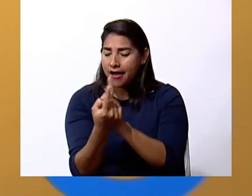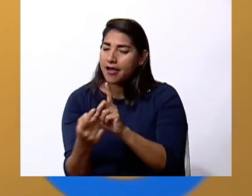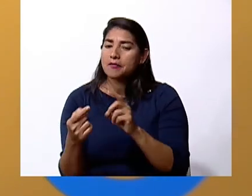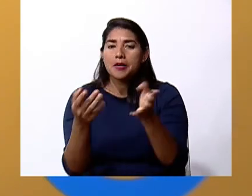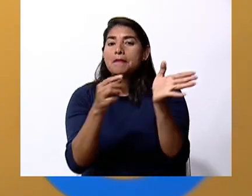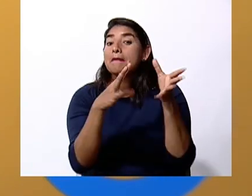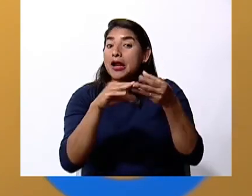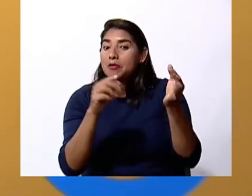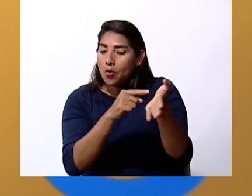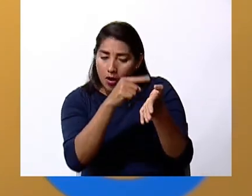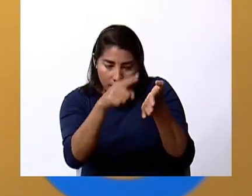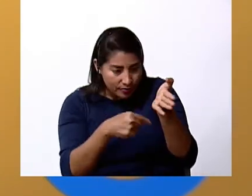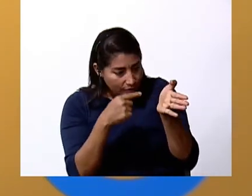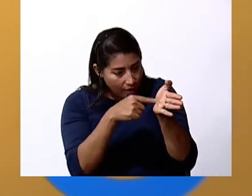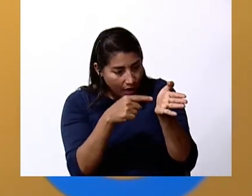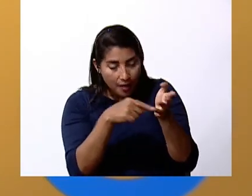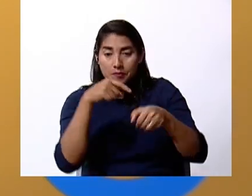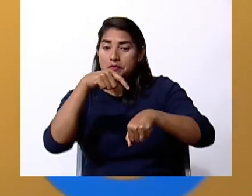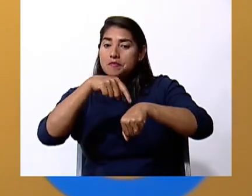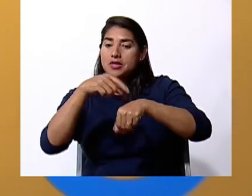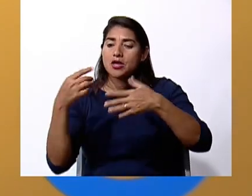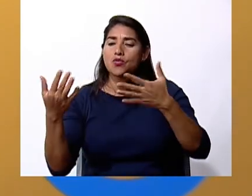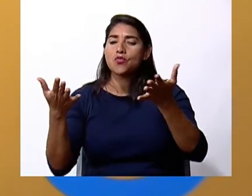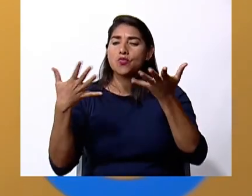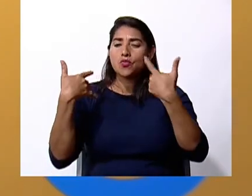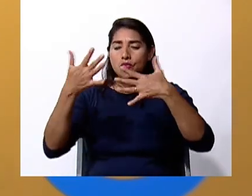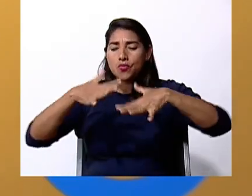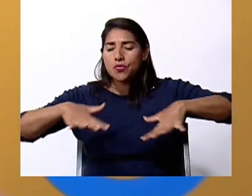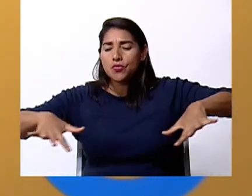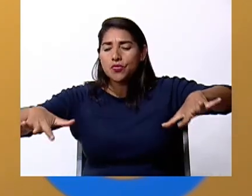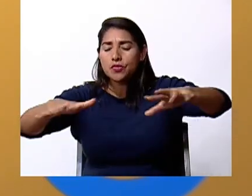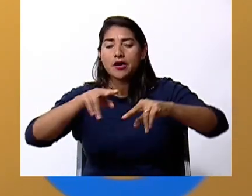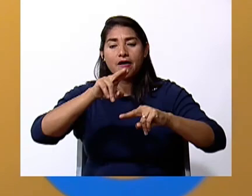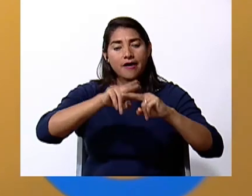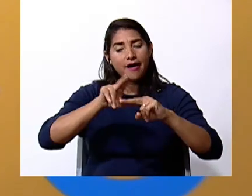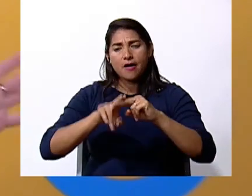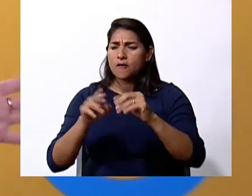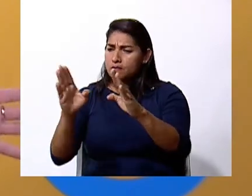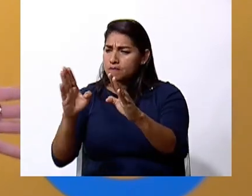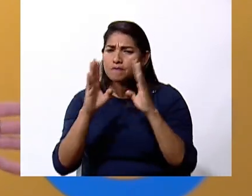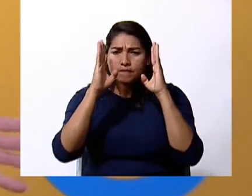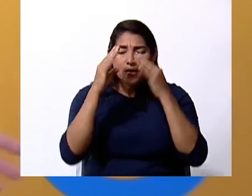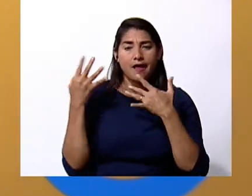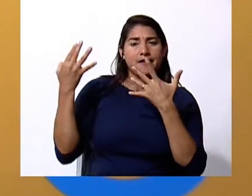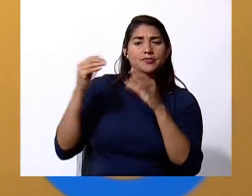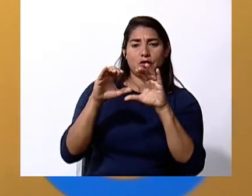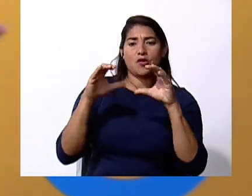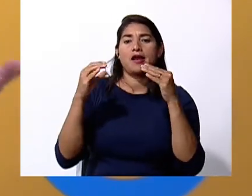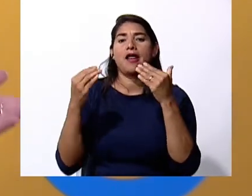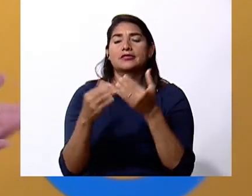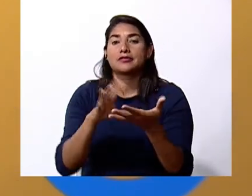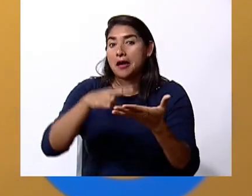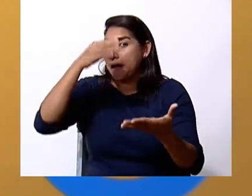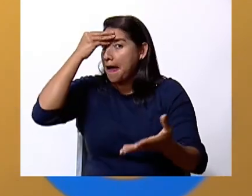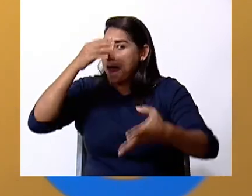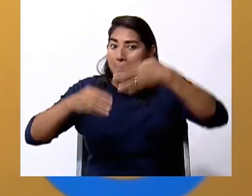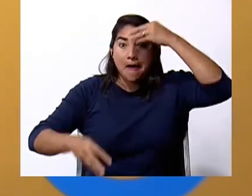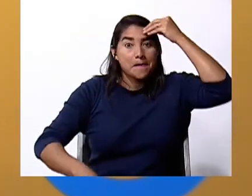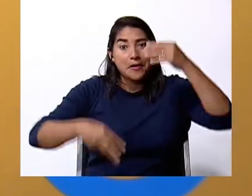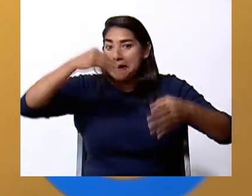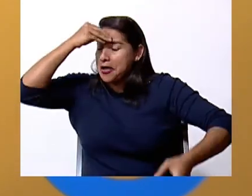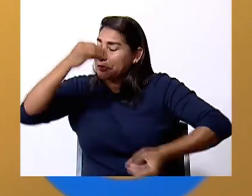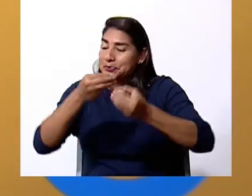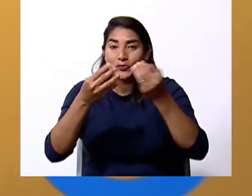del tiempo quiero tenerlos aquí como hoy sentaditos esperando la clase y aprendiendo pero